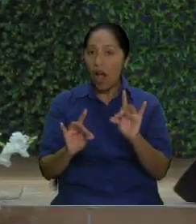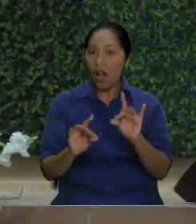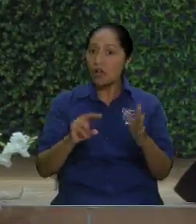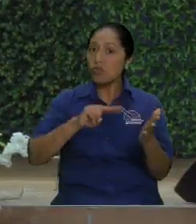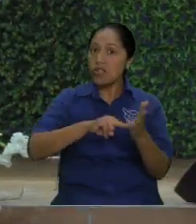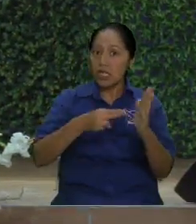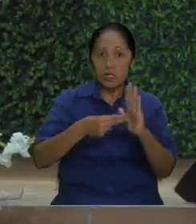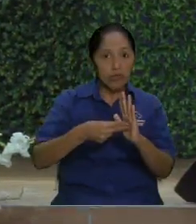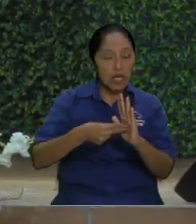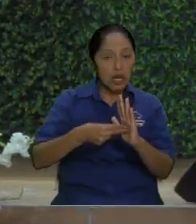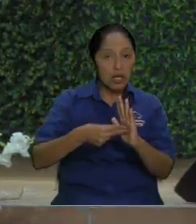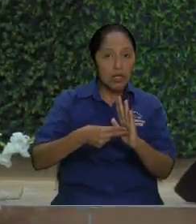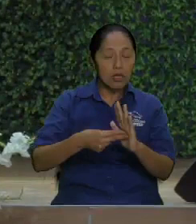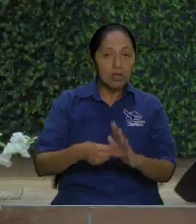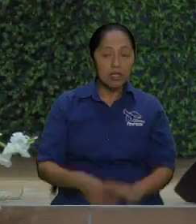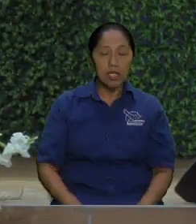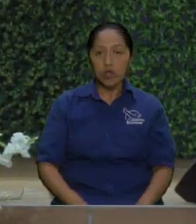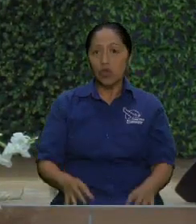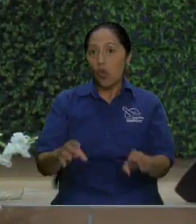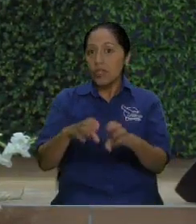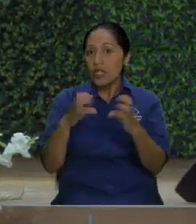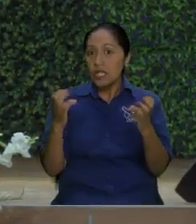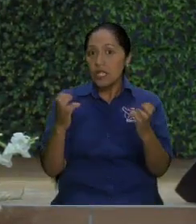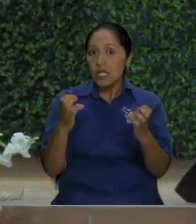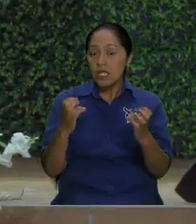Entonces, hay comida chatarra en muchas iglesias